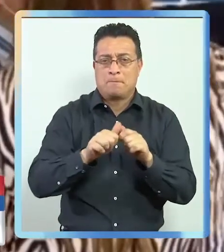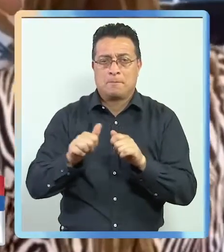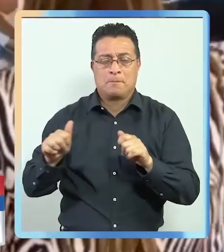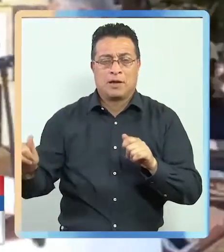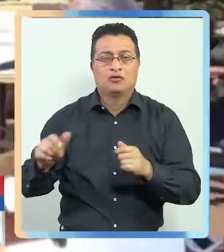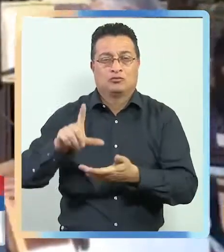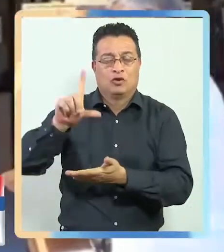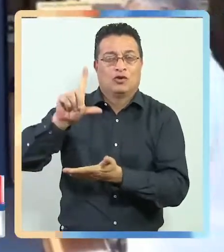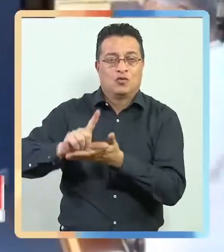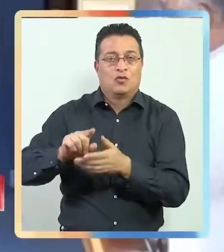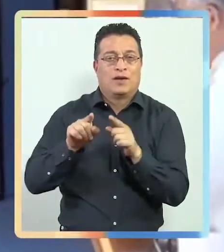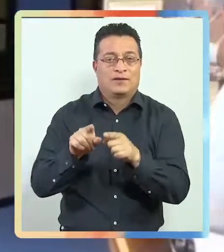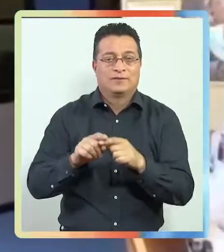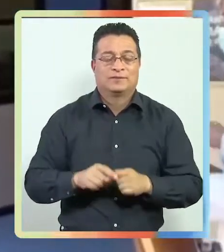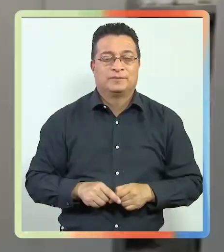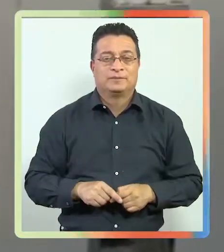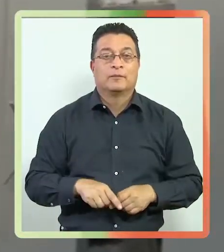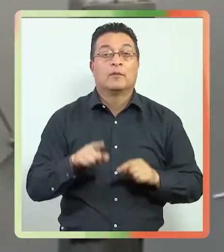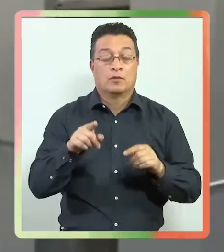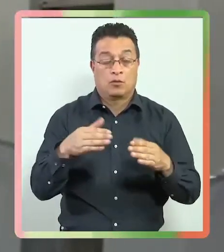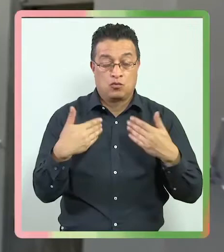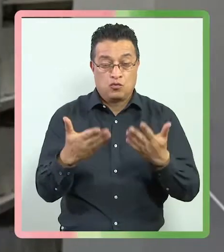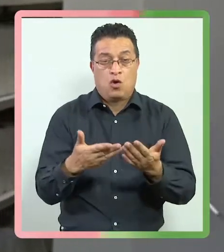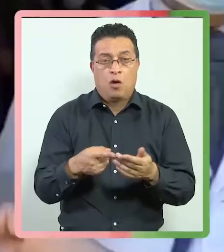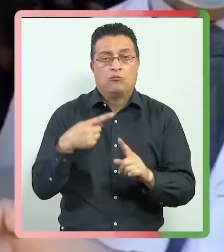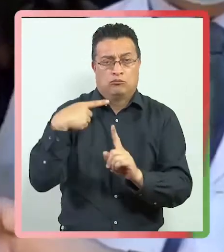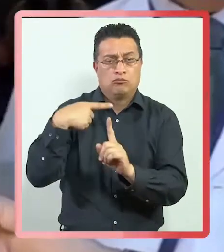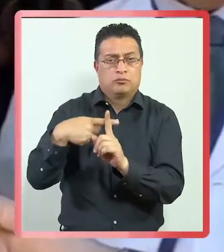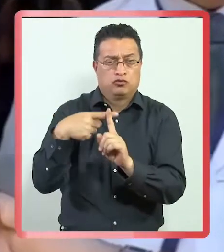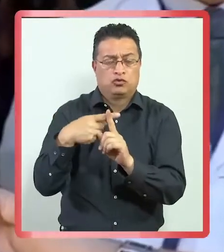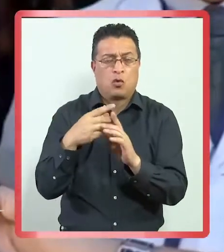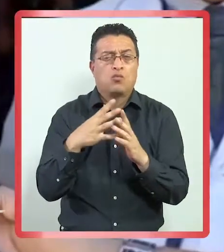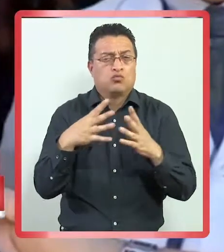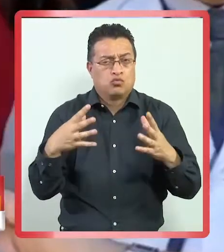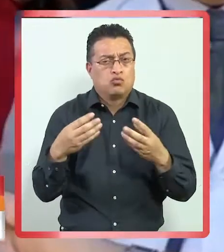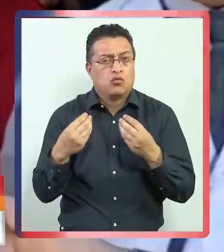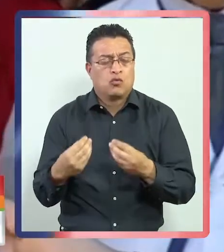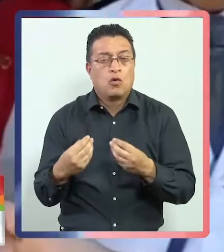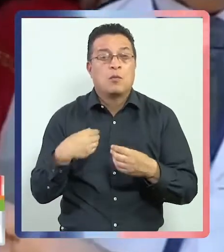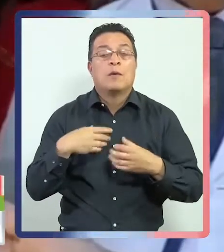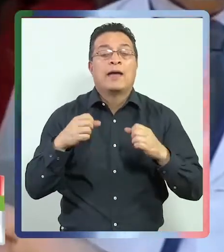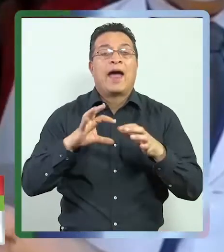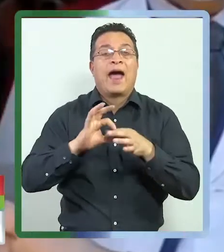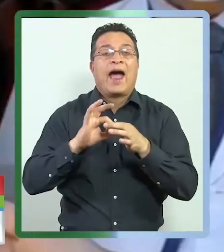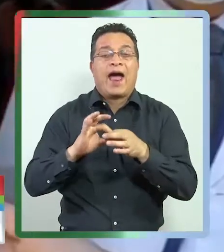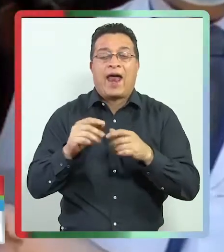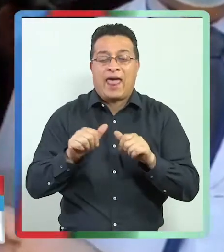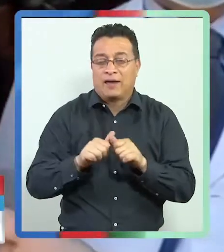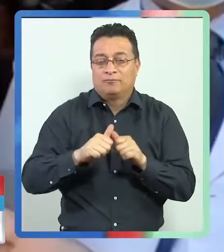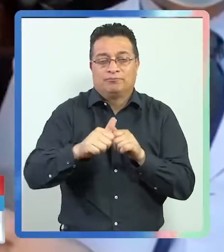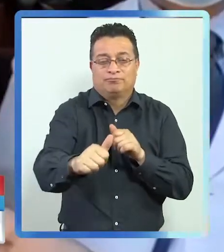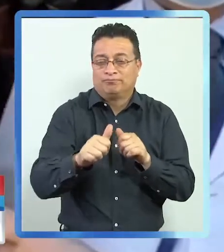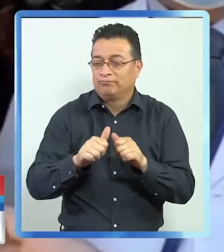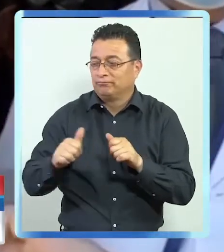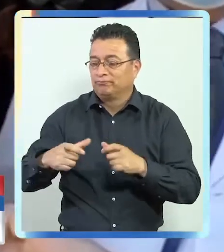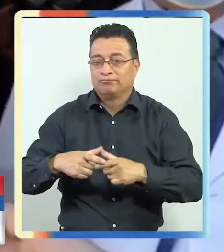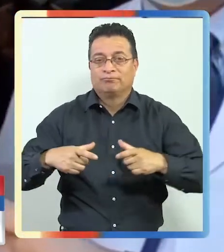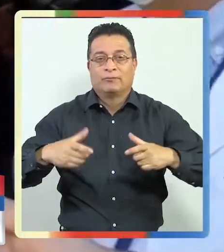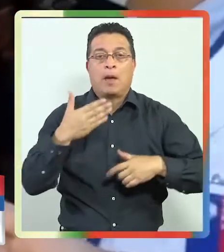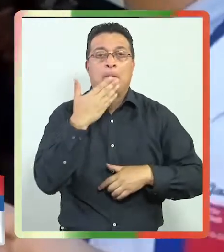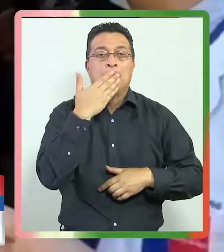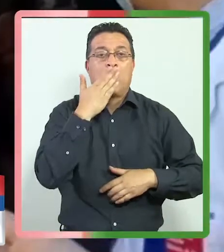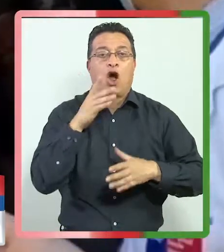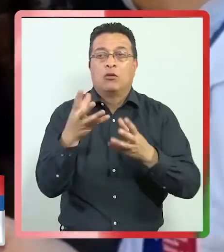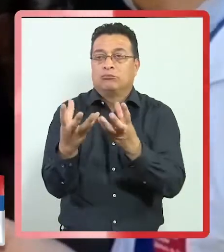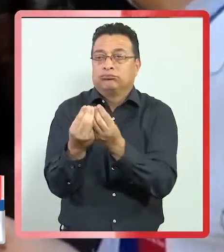metros cuadrados del establecimiento. Lo recibimos como un aporte muy importante porque nos permite ganar espacio para